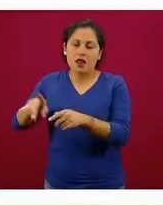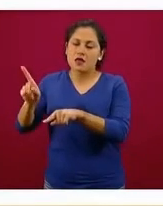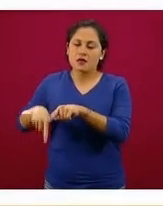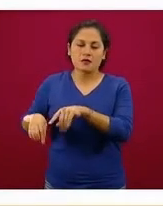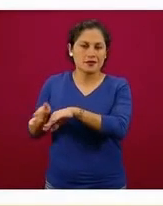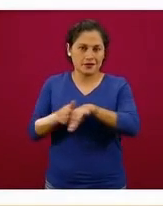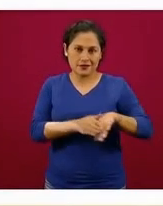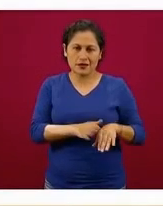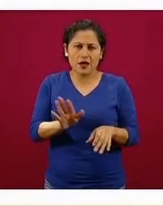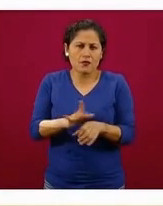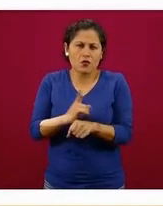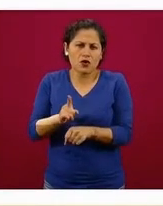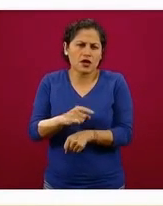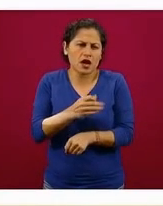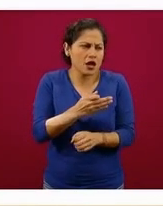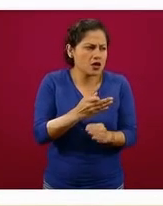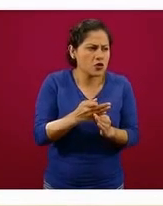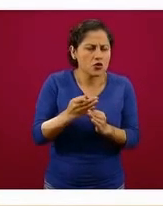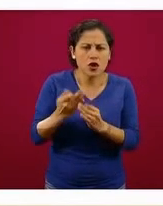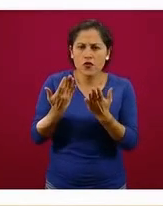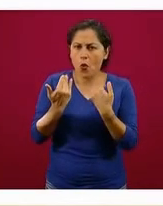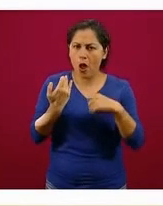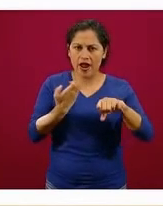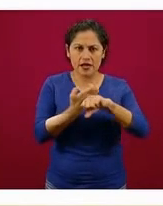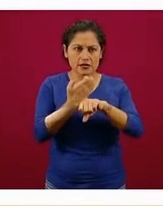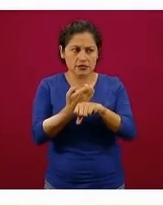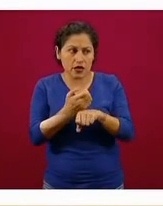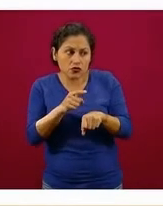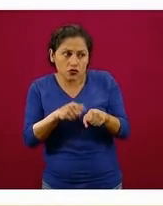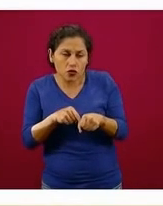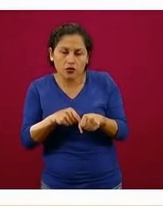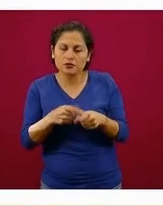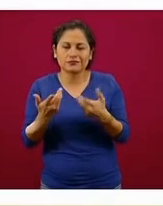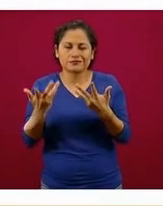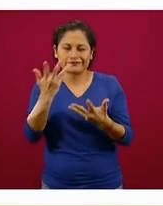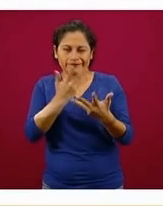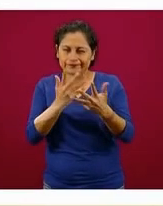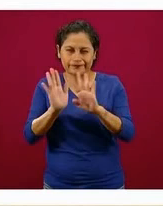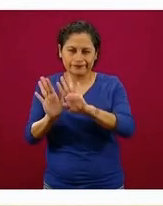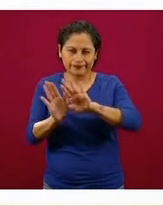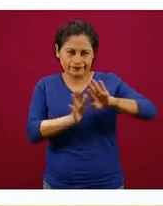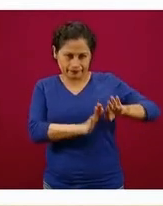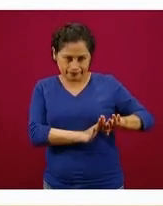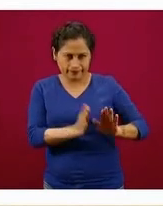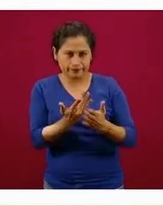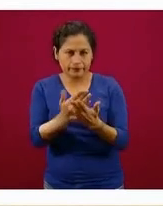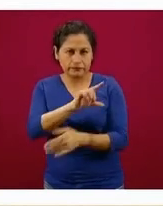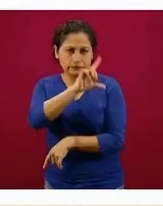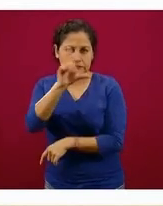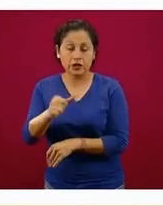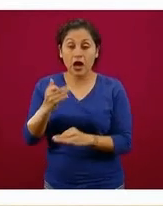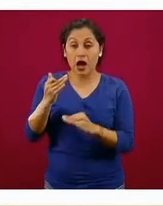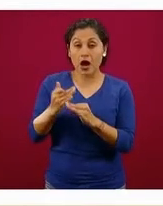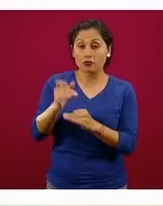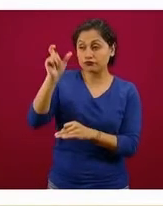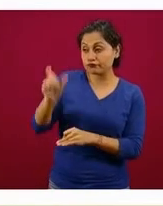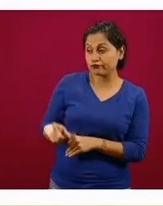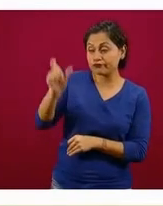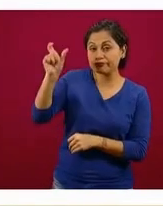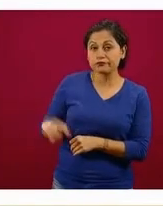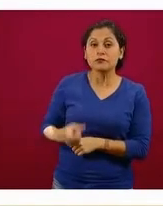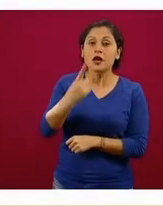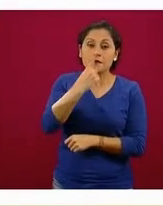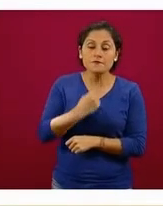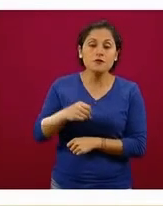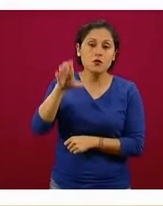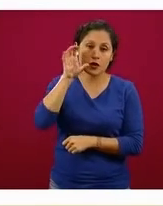federativa está en esas condiciones para no causar ninguna confusión. Veamos algunos ejemplos. Destaco aquí que se trata